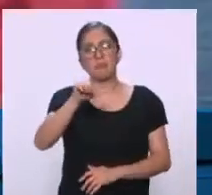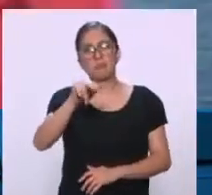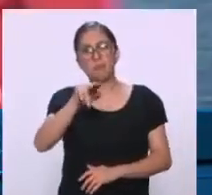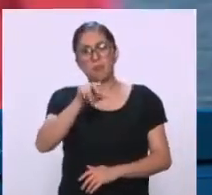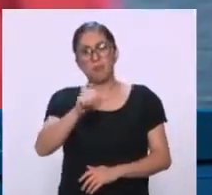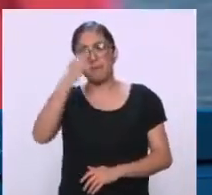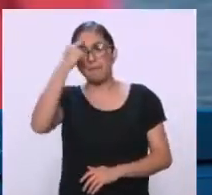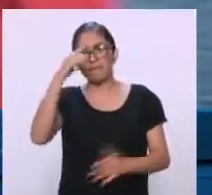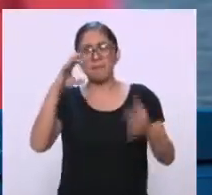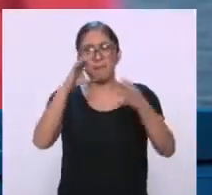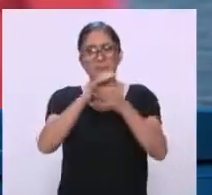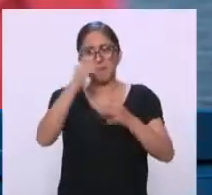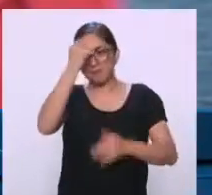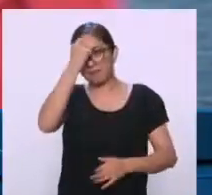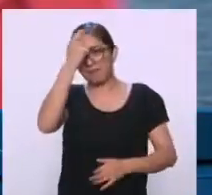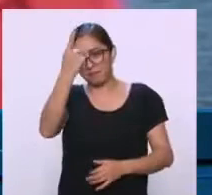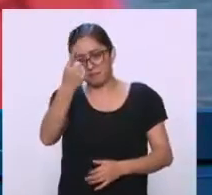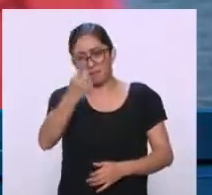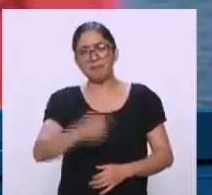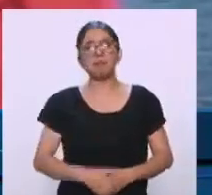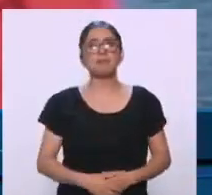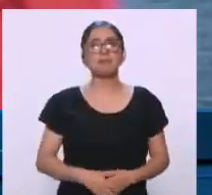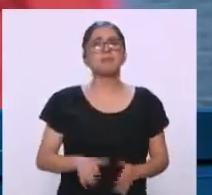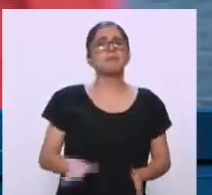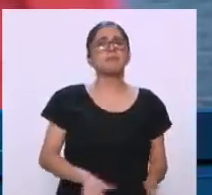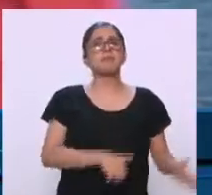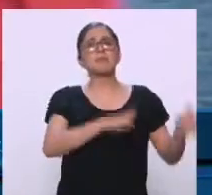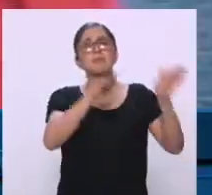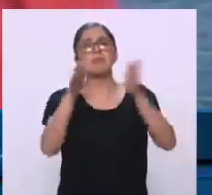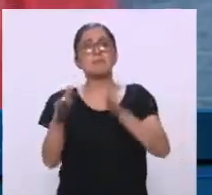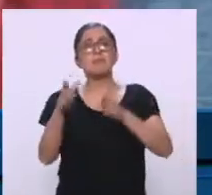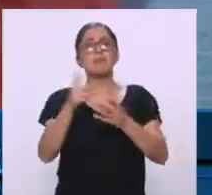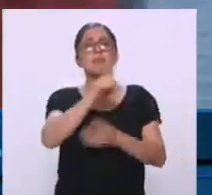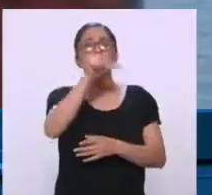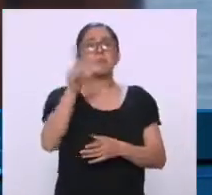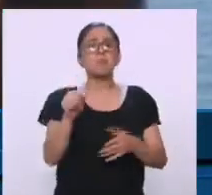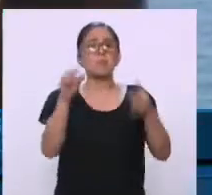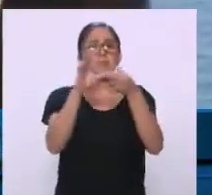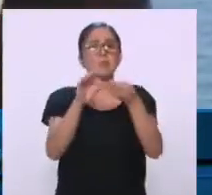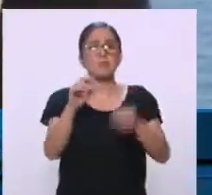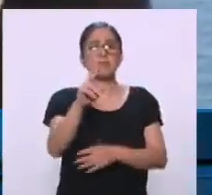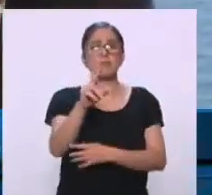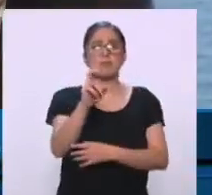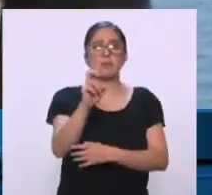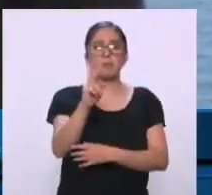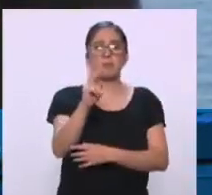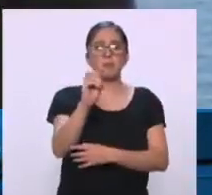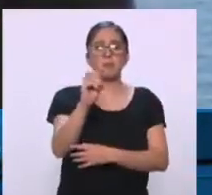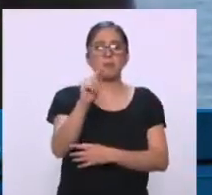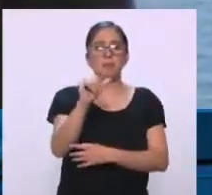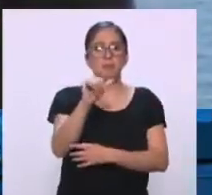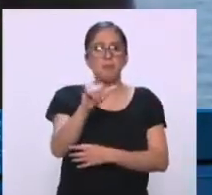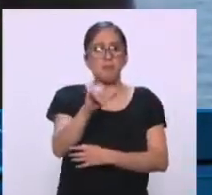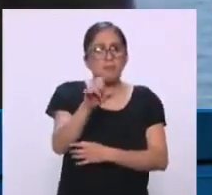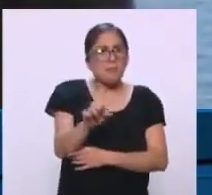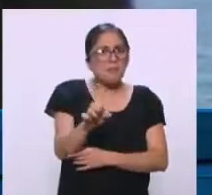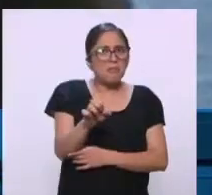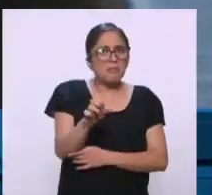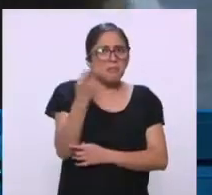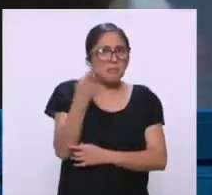y ahora presentó algo que él llama reportaje que no lo es, porque no es de interés público,